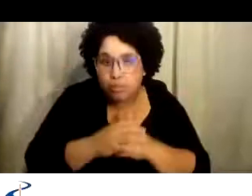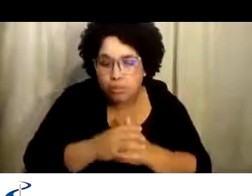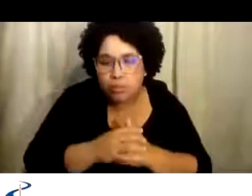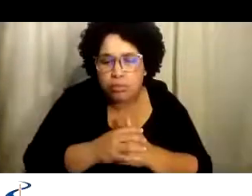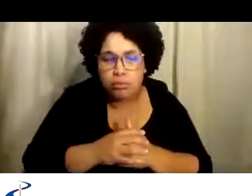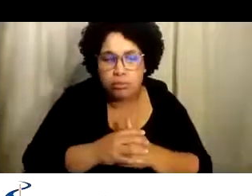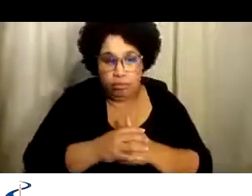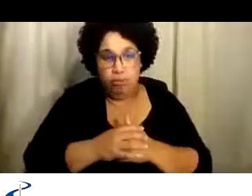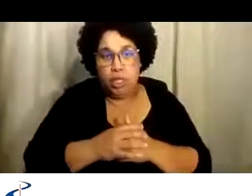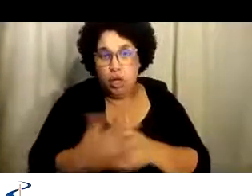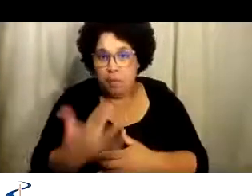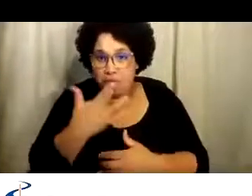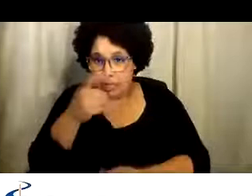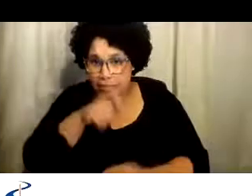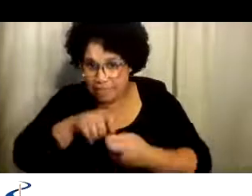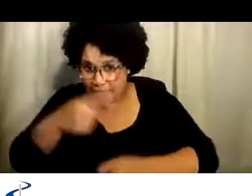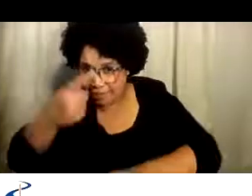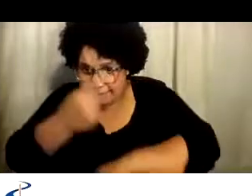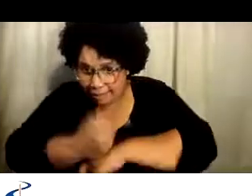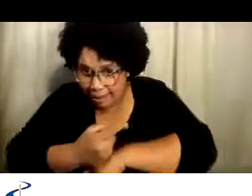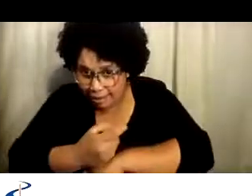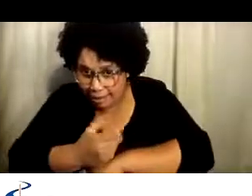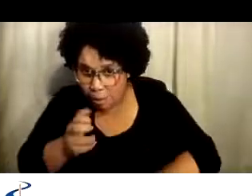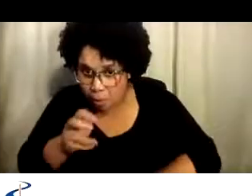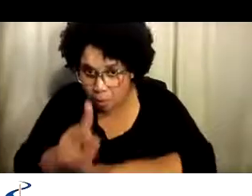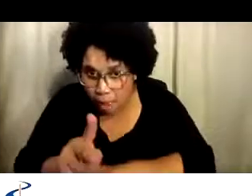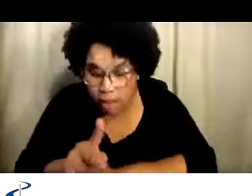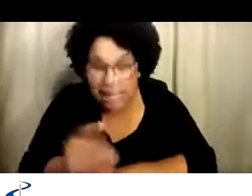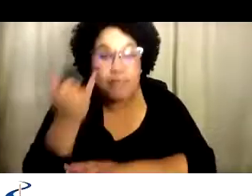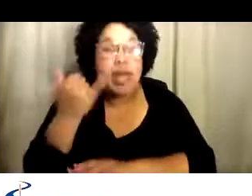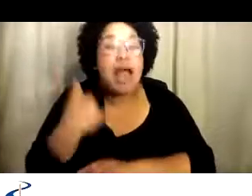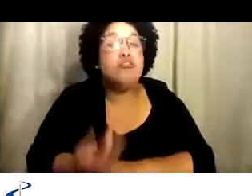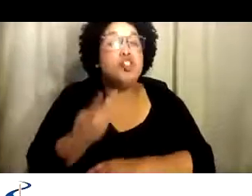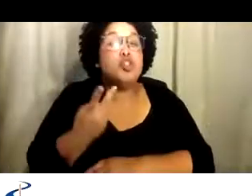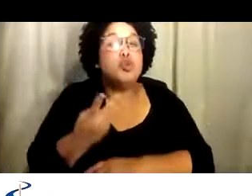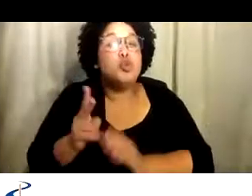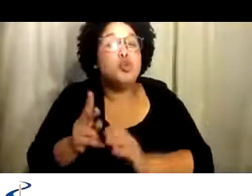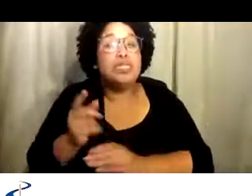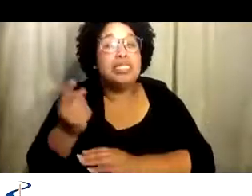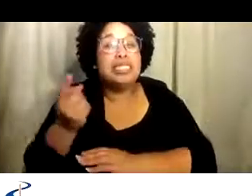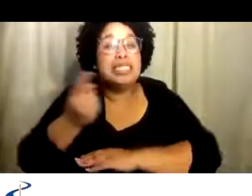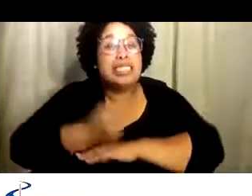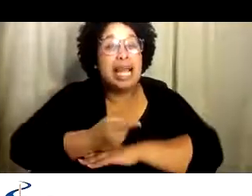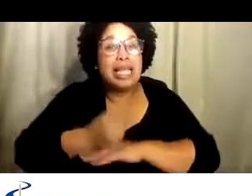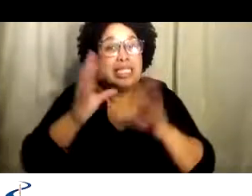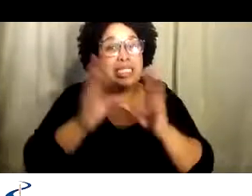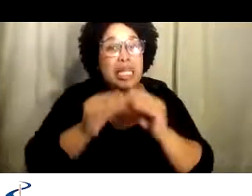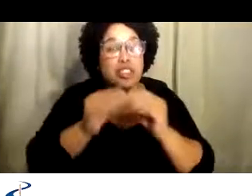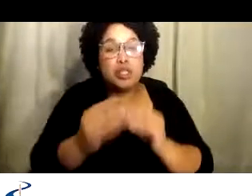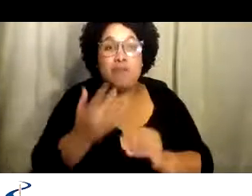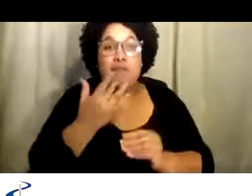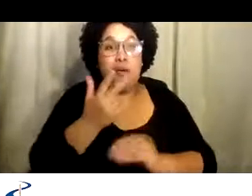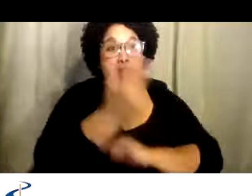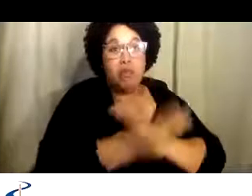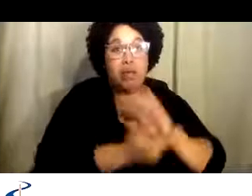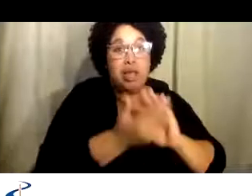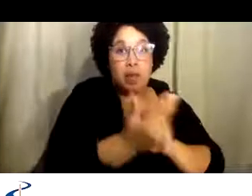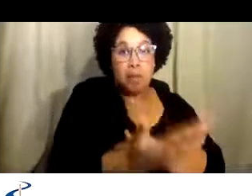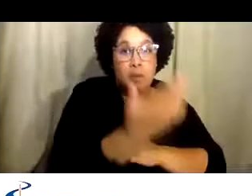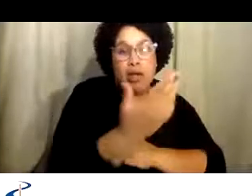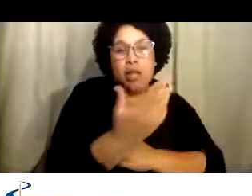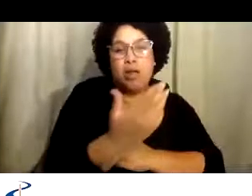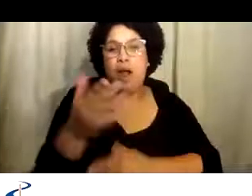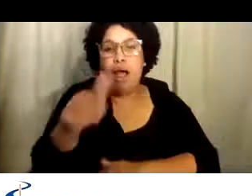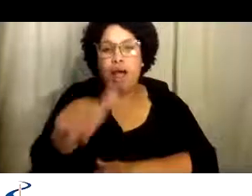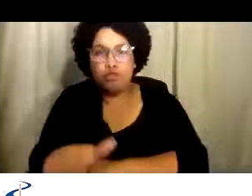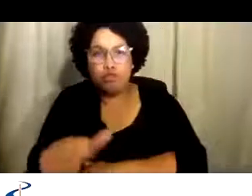¿Tiene alguna preferencia? ¿Qué días de la semana le gustaría regresar? Si es que tenemos dos sesiones diarias, quiere una sesión de